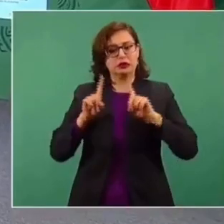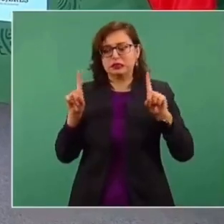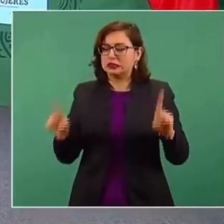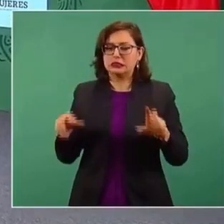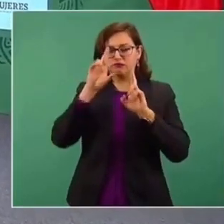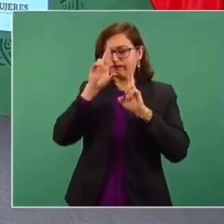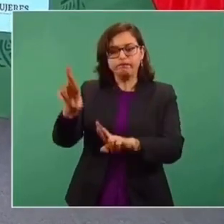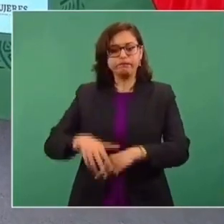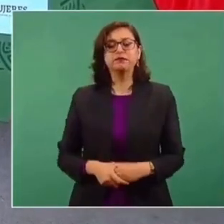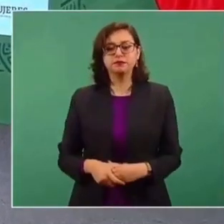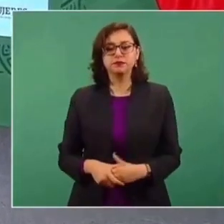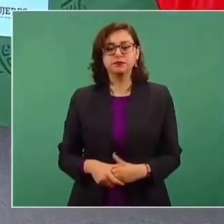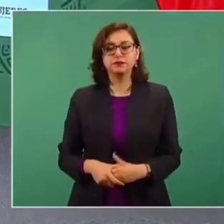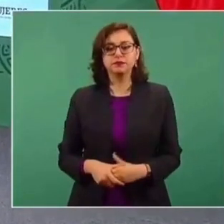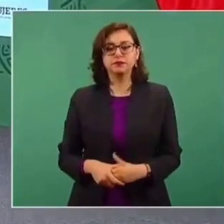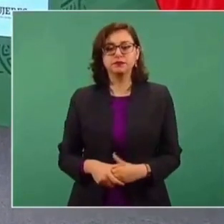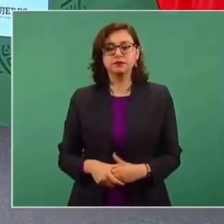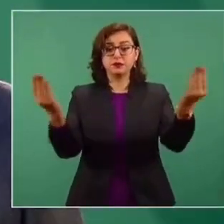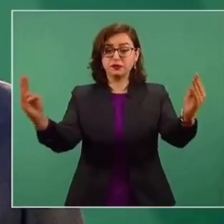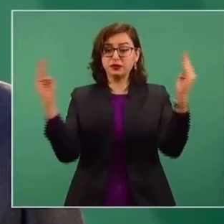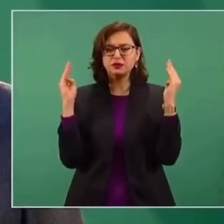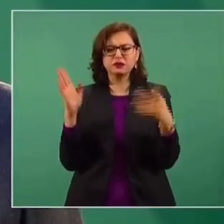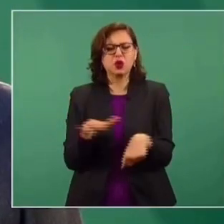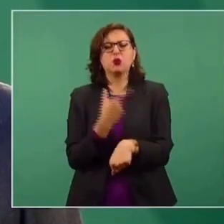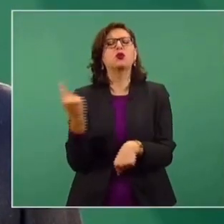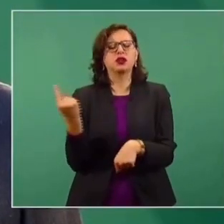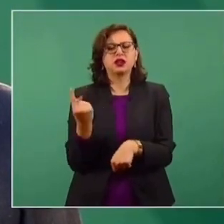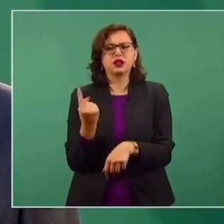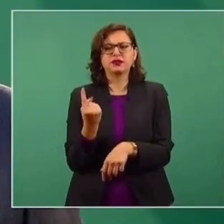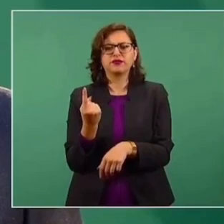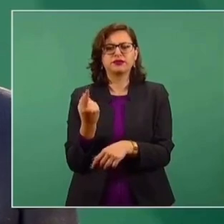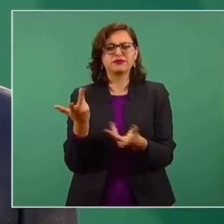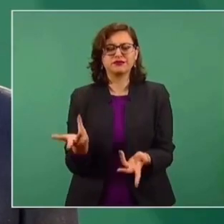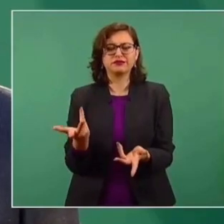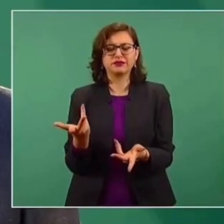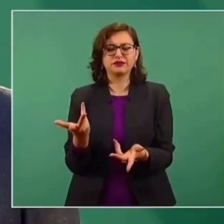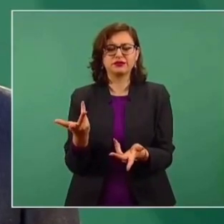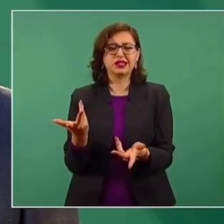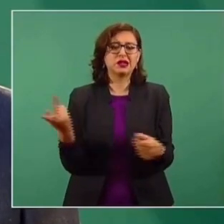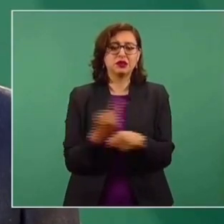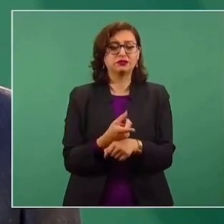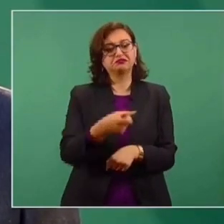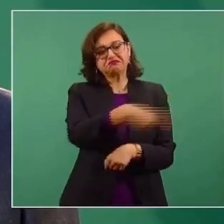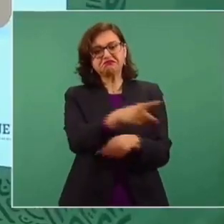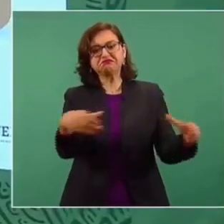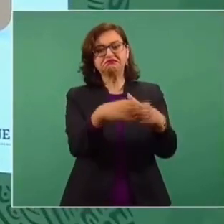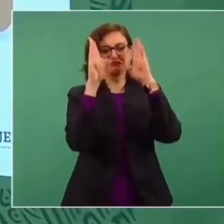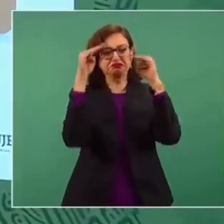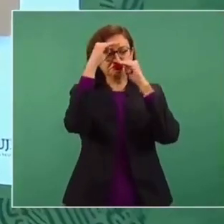La valla se puso porque están muy molestos los conservadores